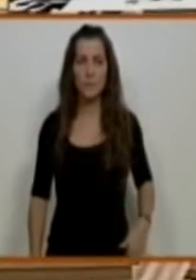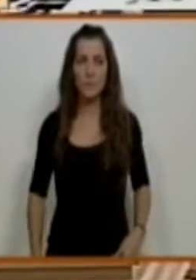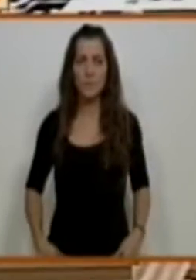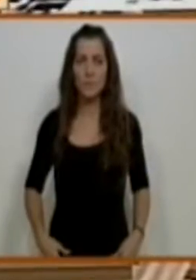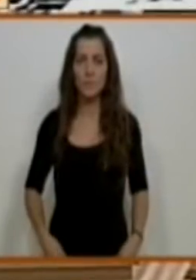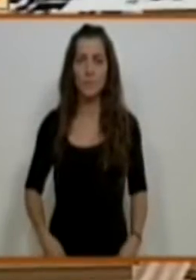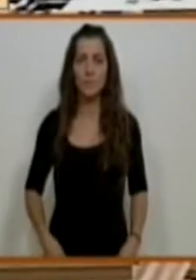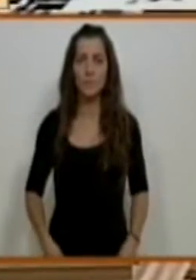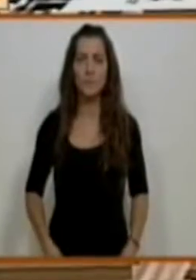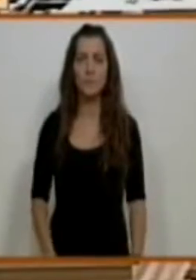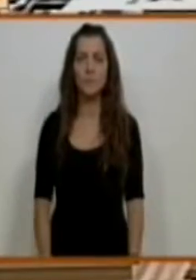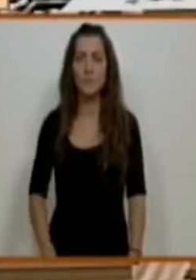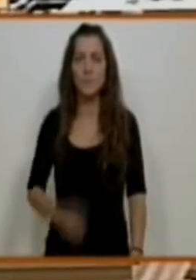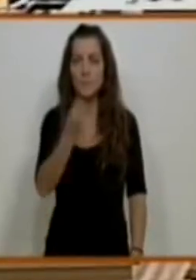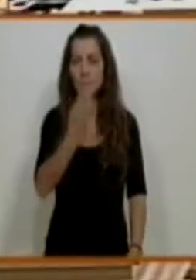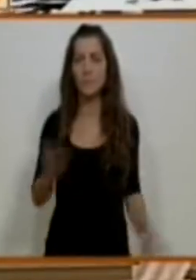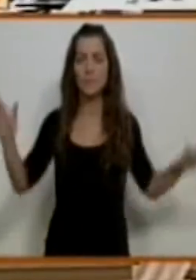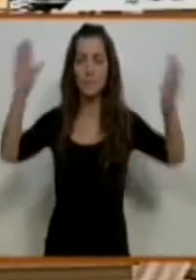Buenas noches.